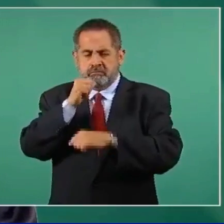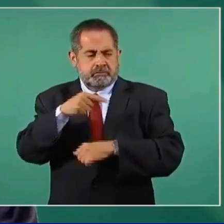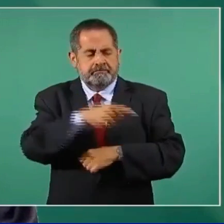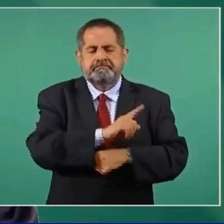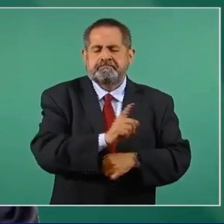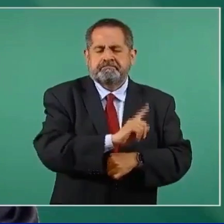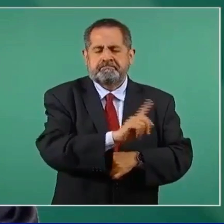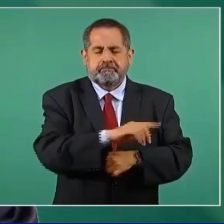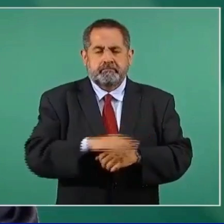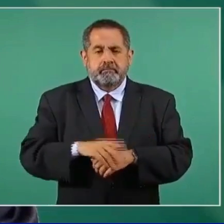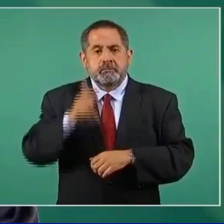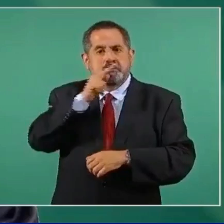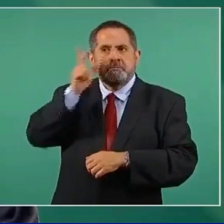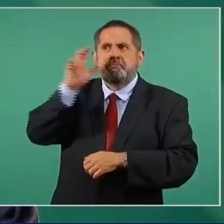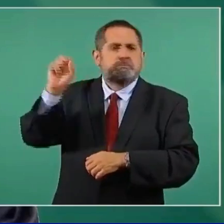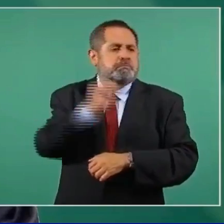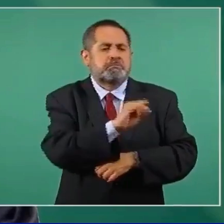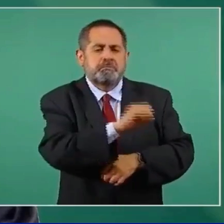Unidos.